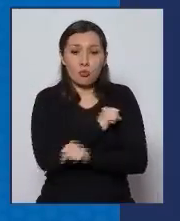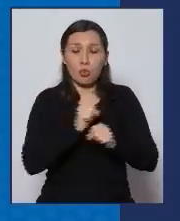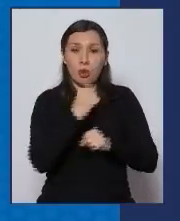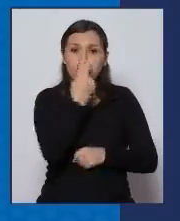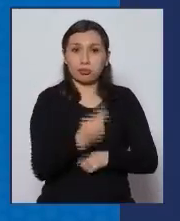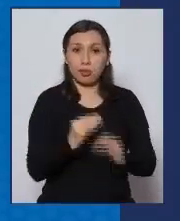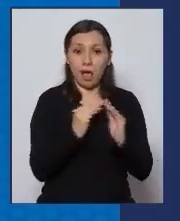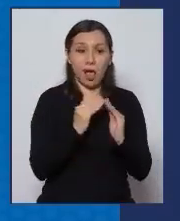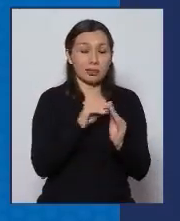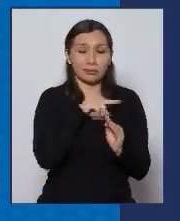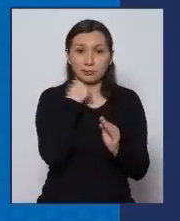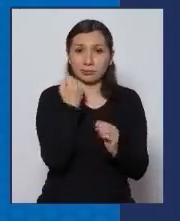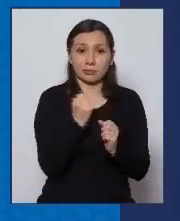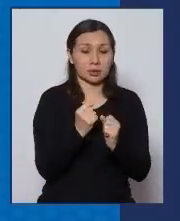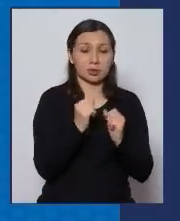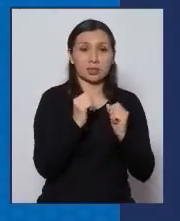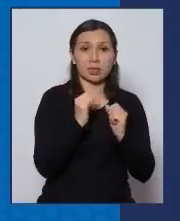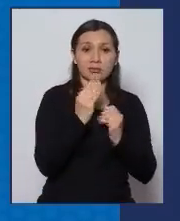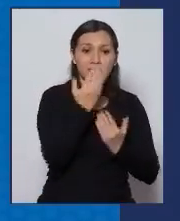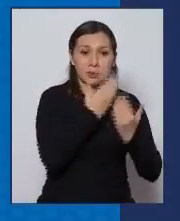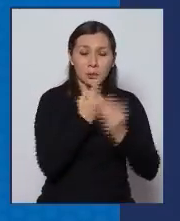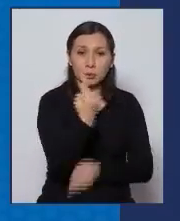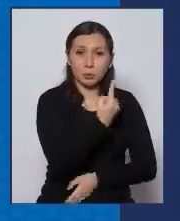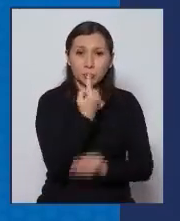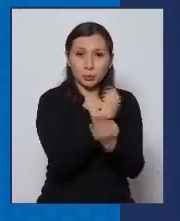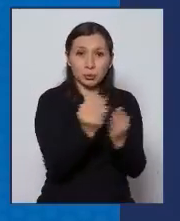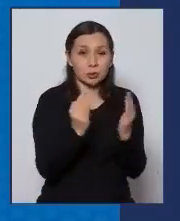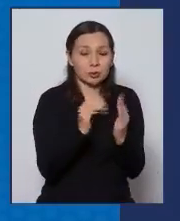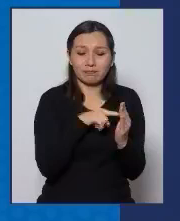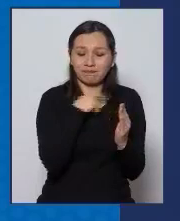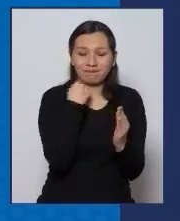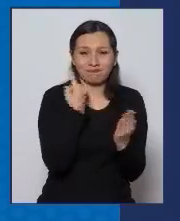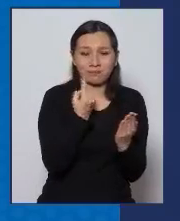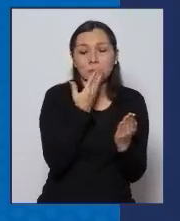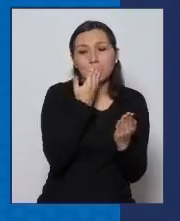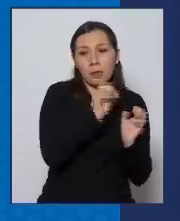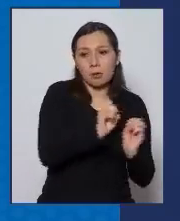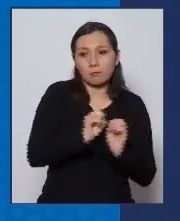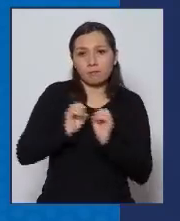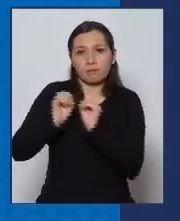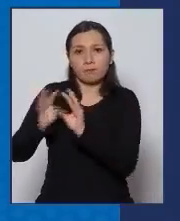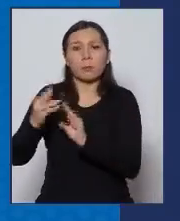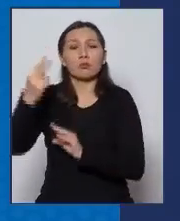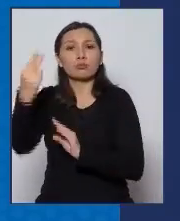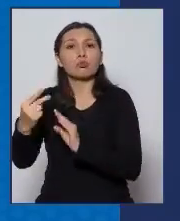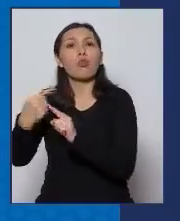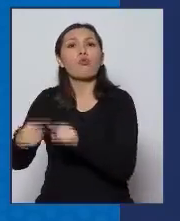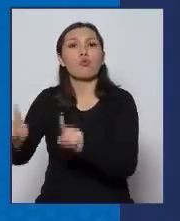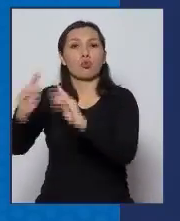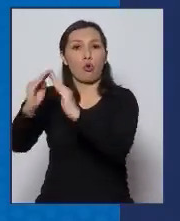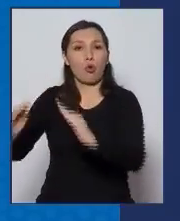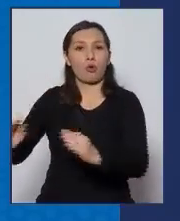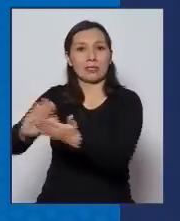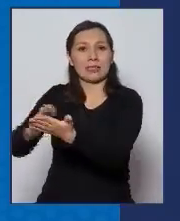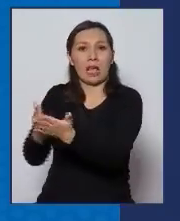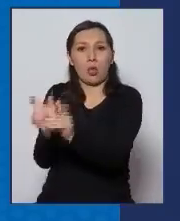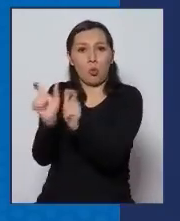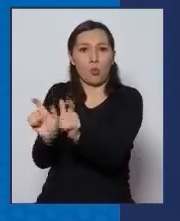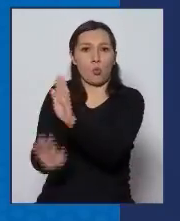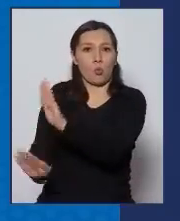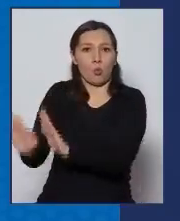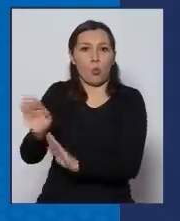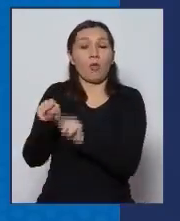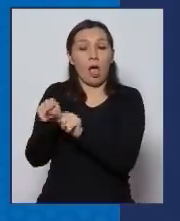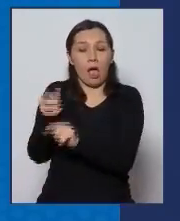posibilidad de cumplir estos requerimientos en sus propios domicilios, es que